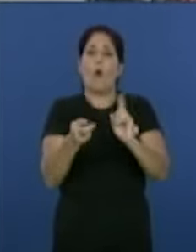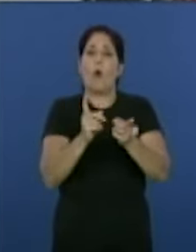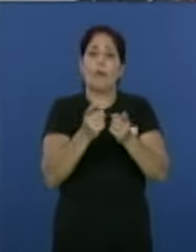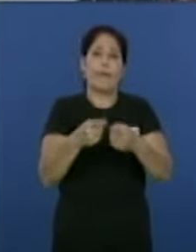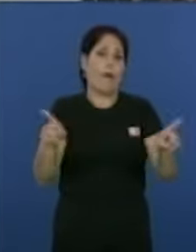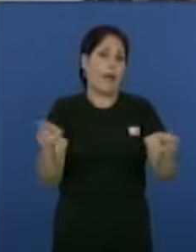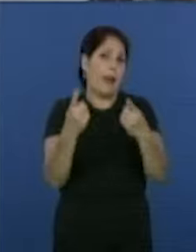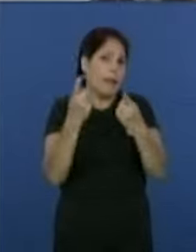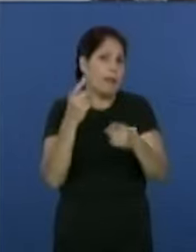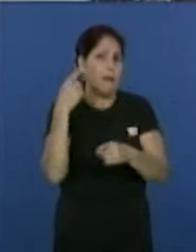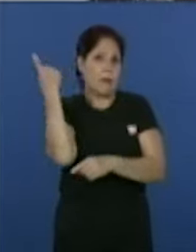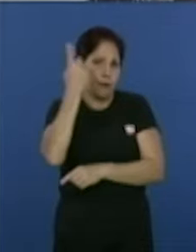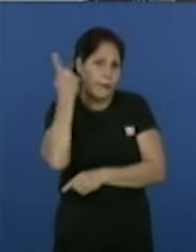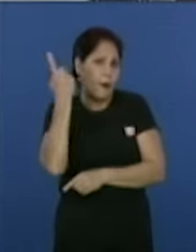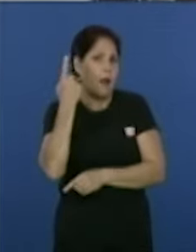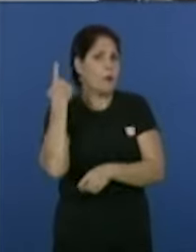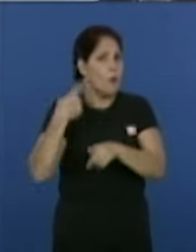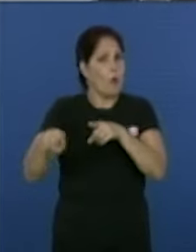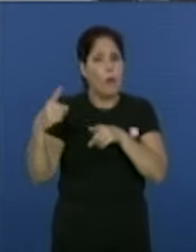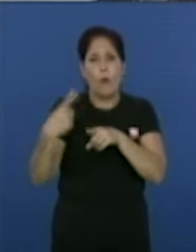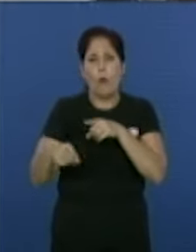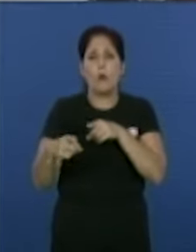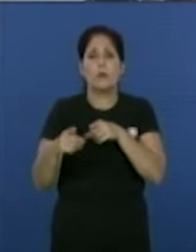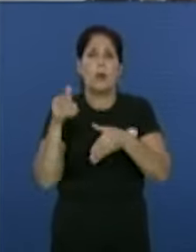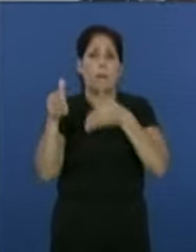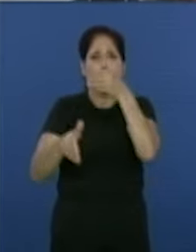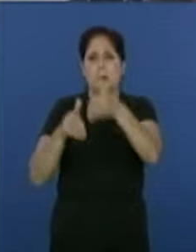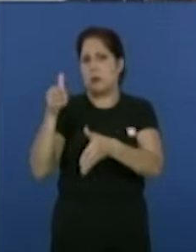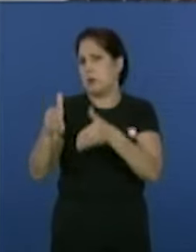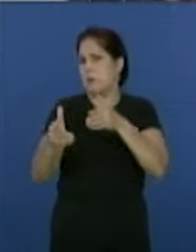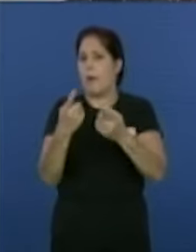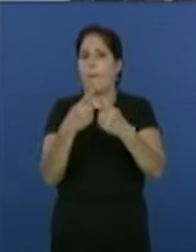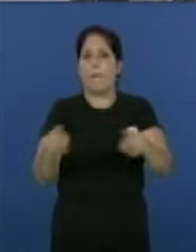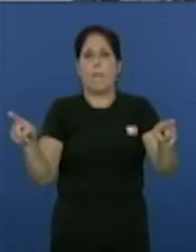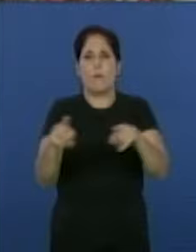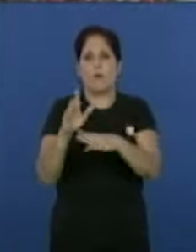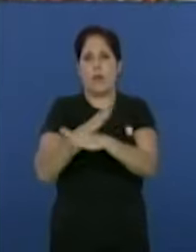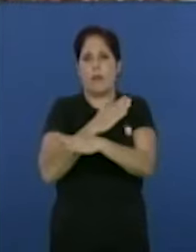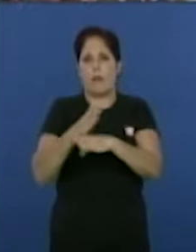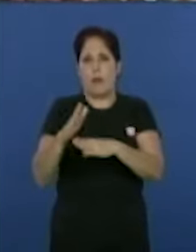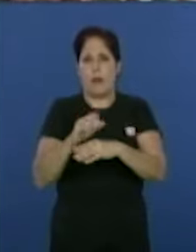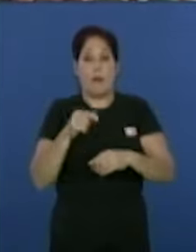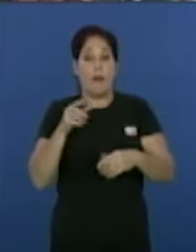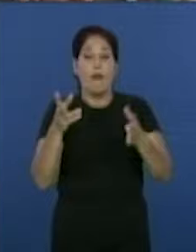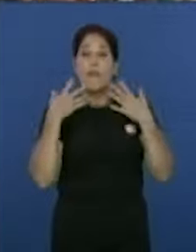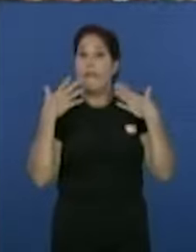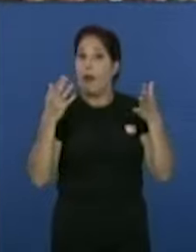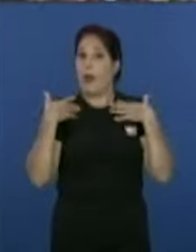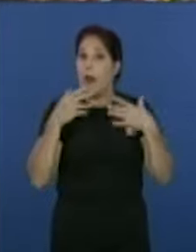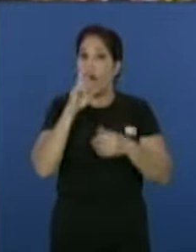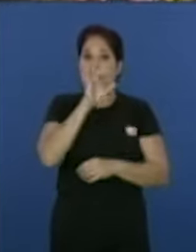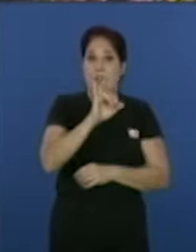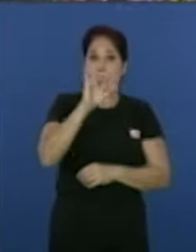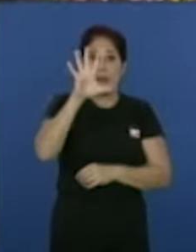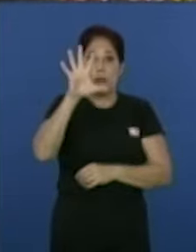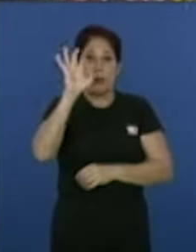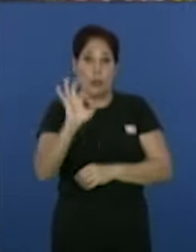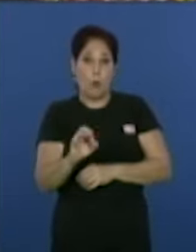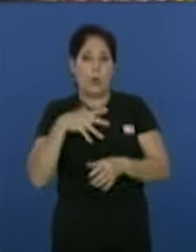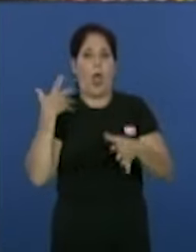nacionales y todos los centros nacionales que van a estar con nosotros acá en el territorio. En este verano tendremos 750